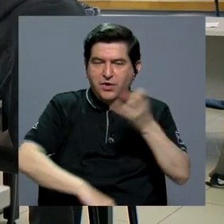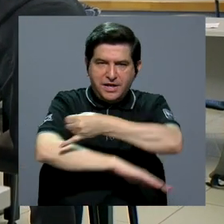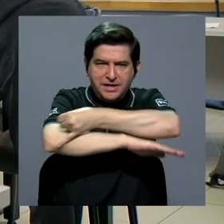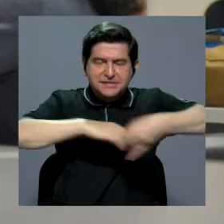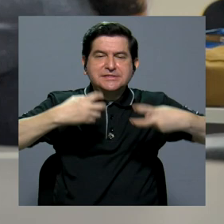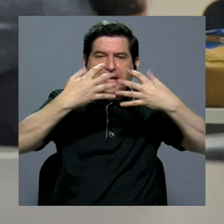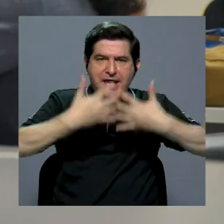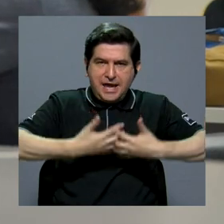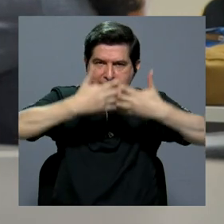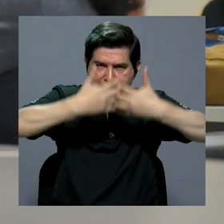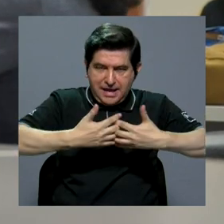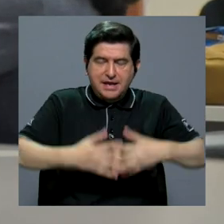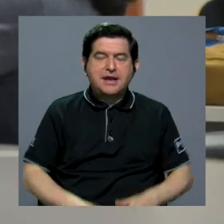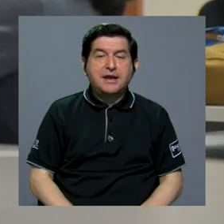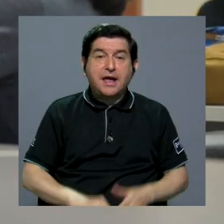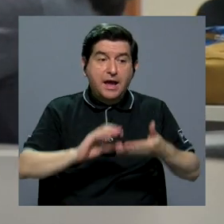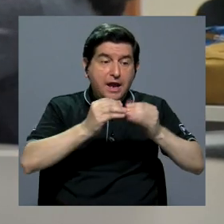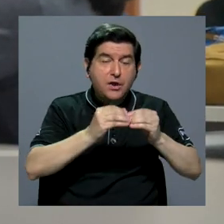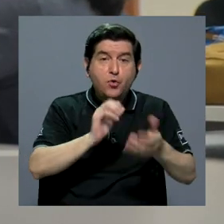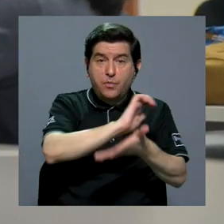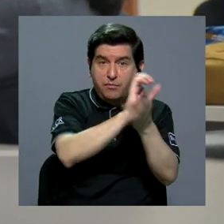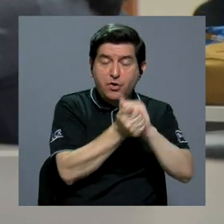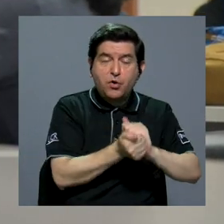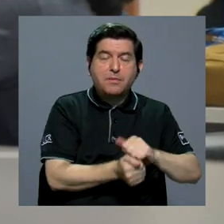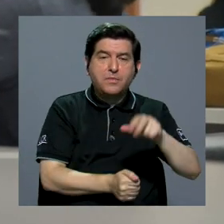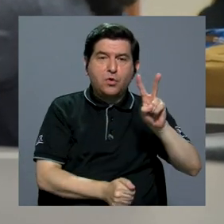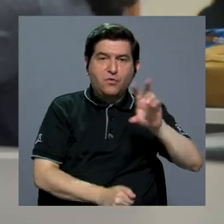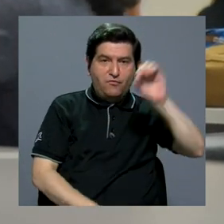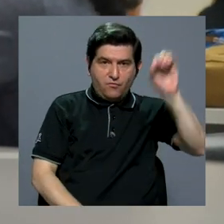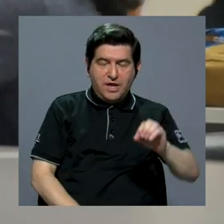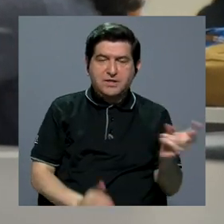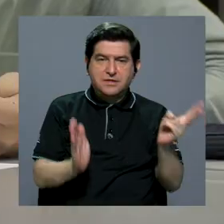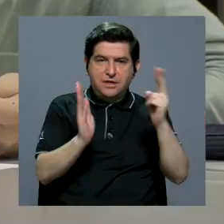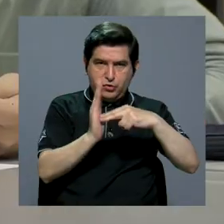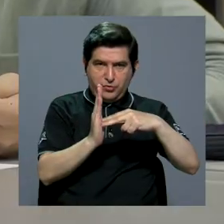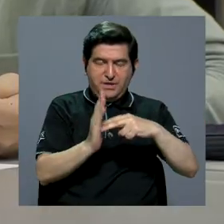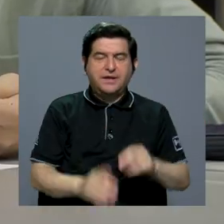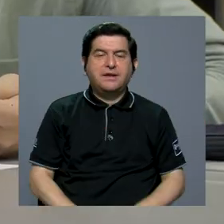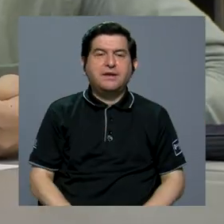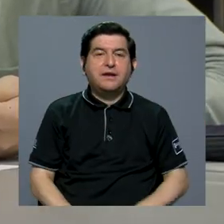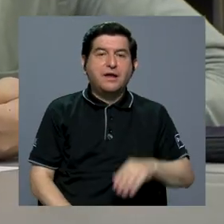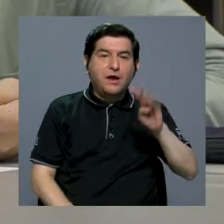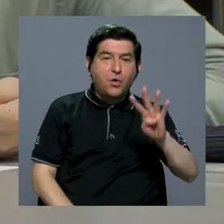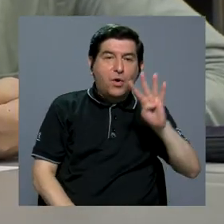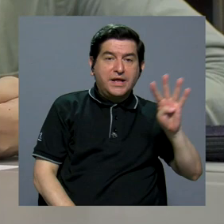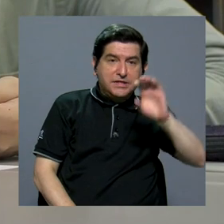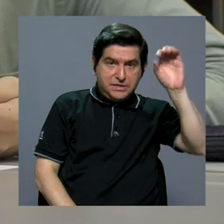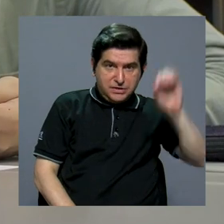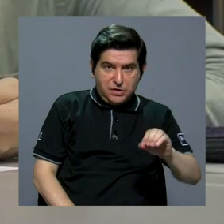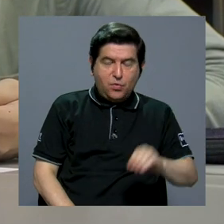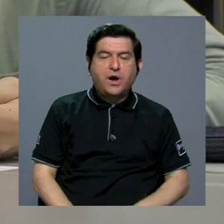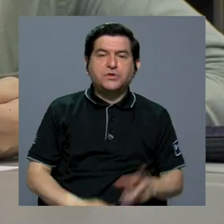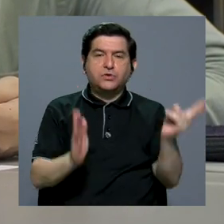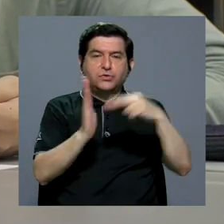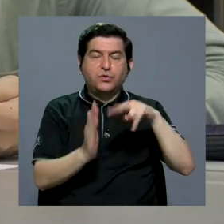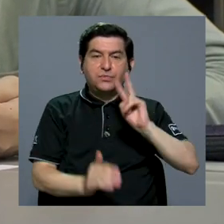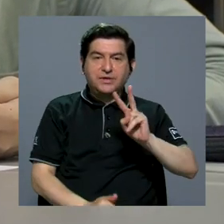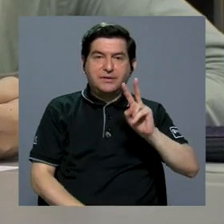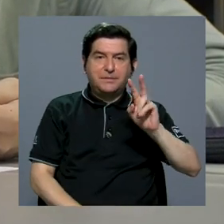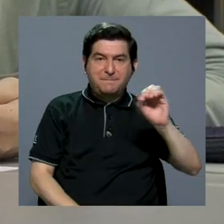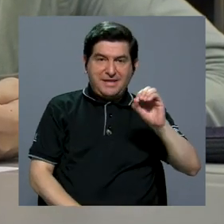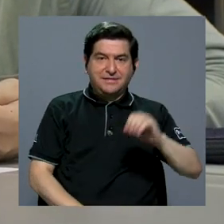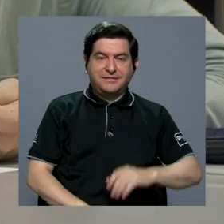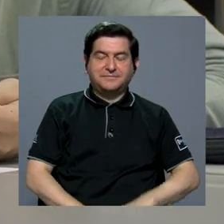ingeniería industrial. La cifra pasó de 20% en el 2000 al 44% en el